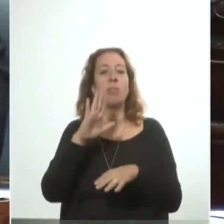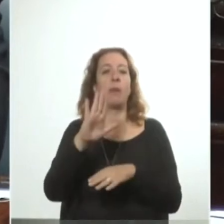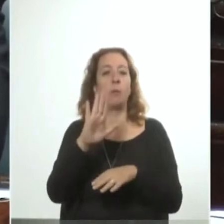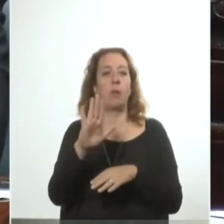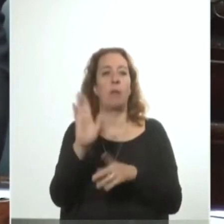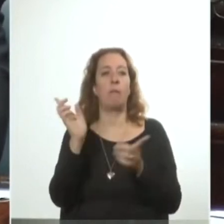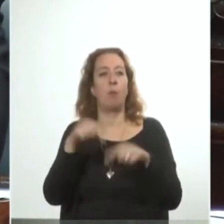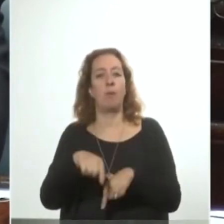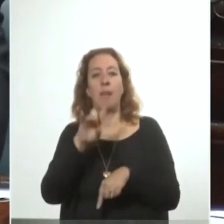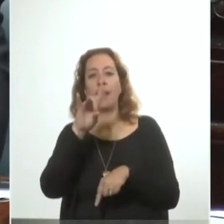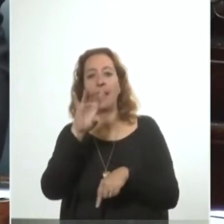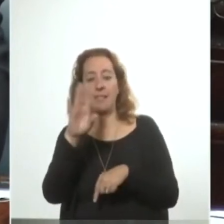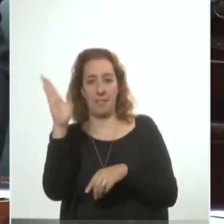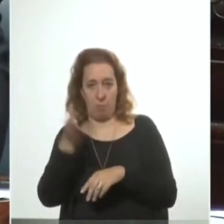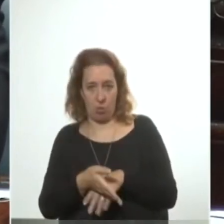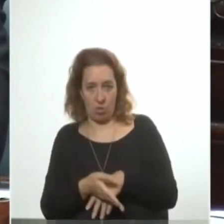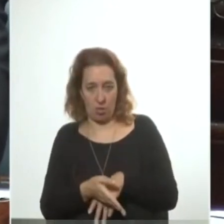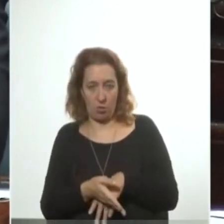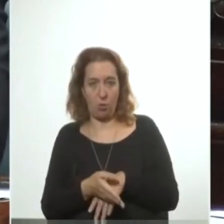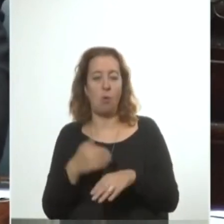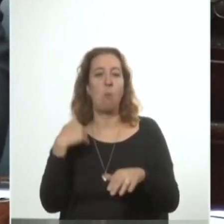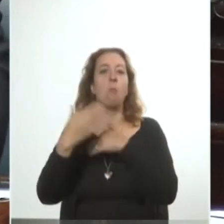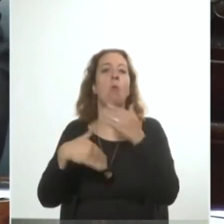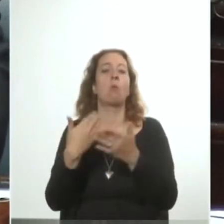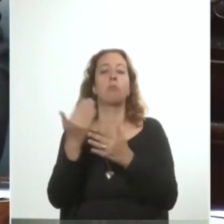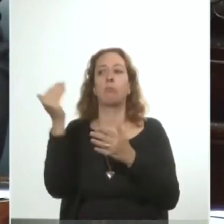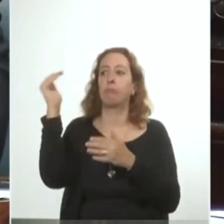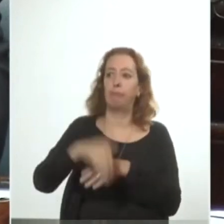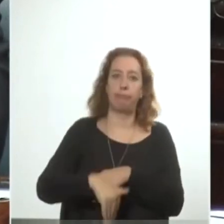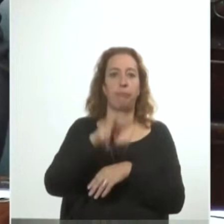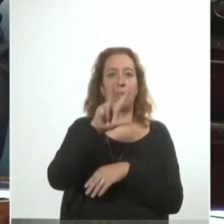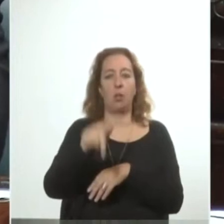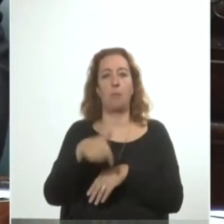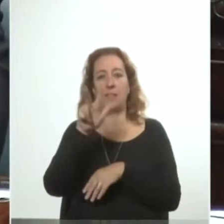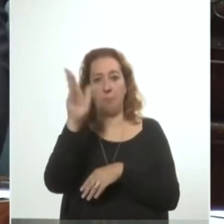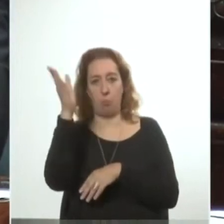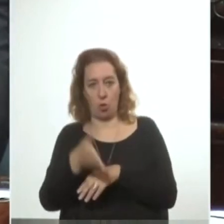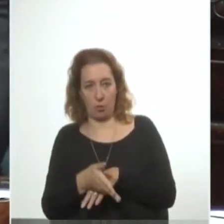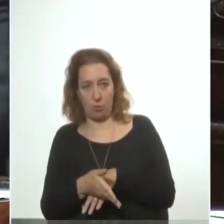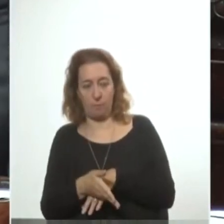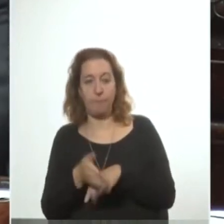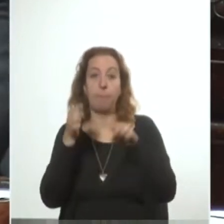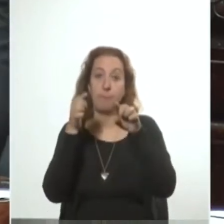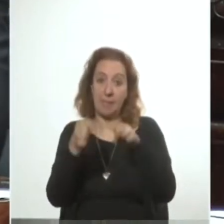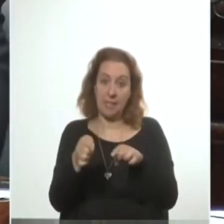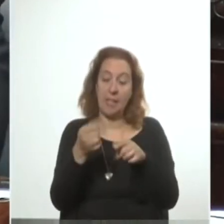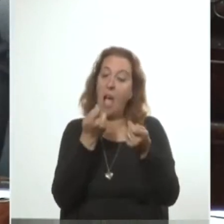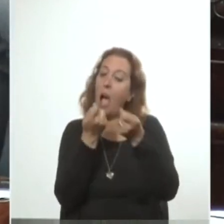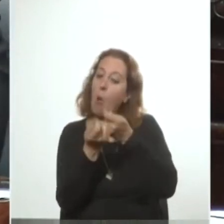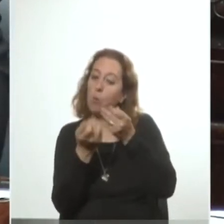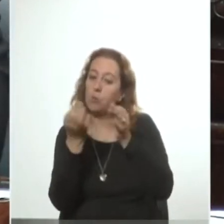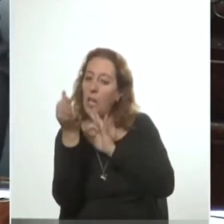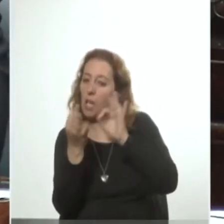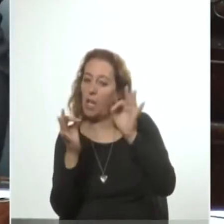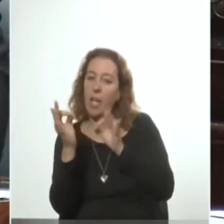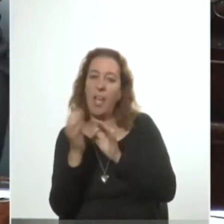incrementaba en un 15% y el producto caía un 3,3%. A través de este ajuste inflacionario se